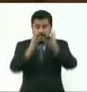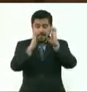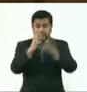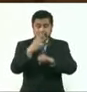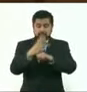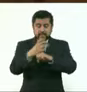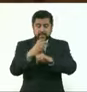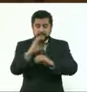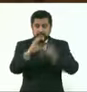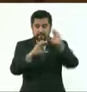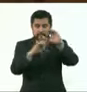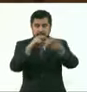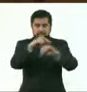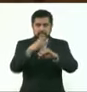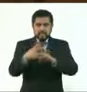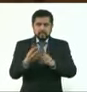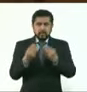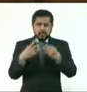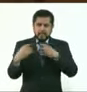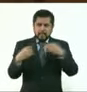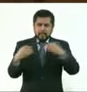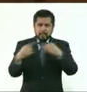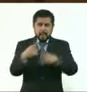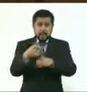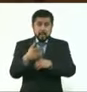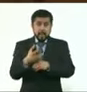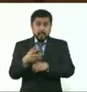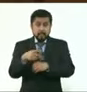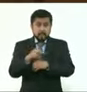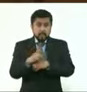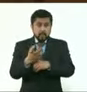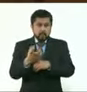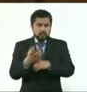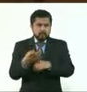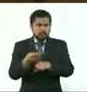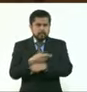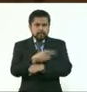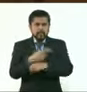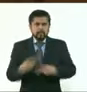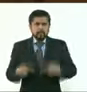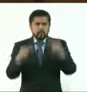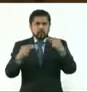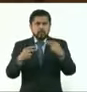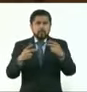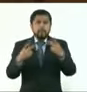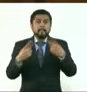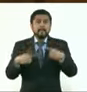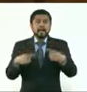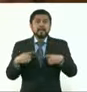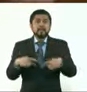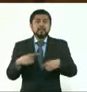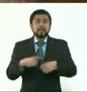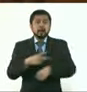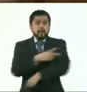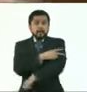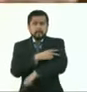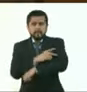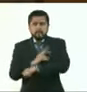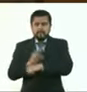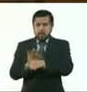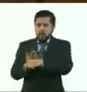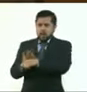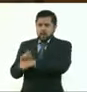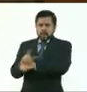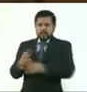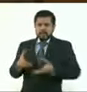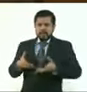diciembre hubo 10 contagios. Y lo preocupante de este caso es que los contagiados son personal de protección civil que hace recorridos por las líneas